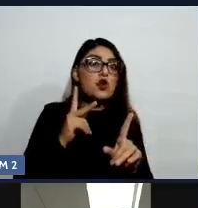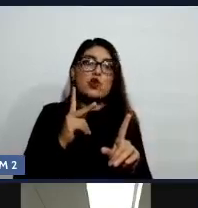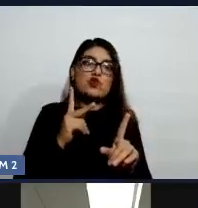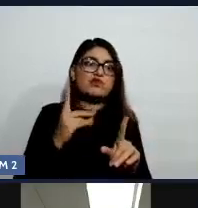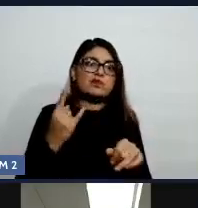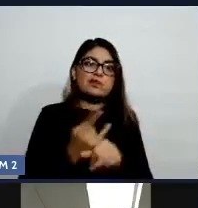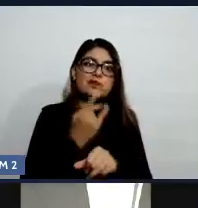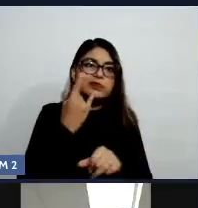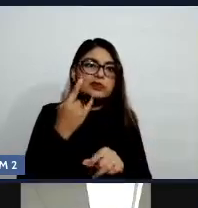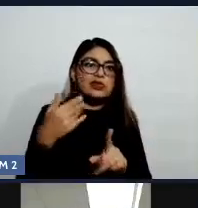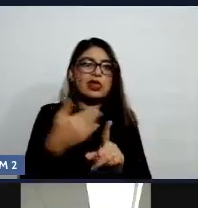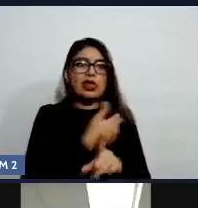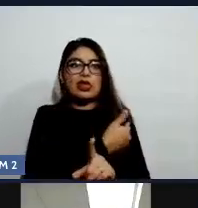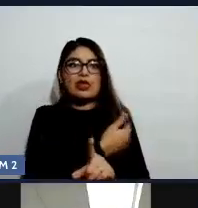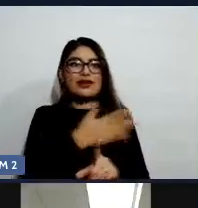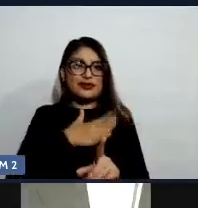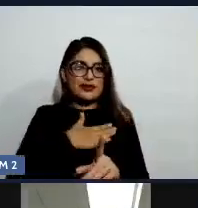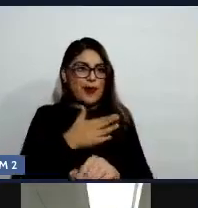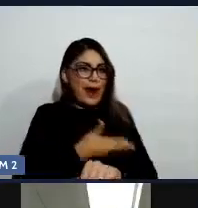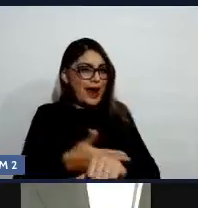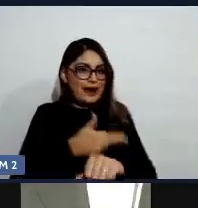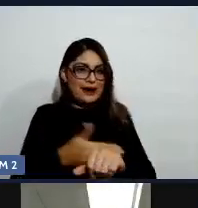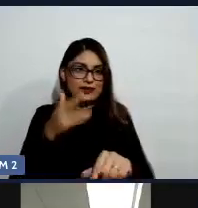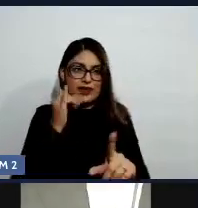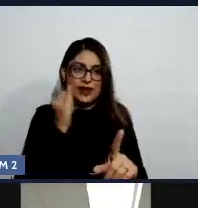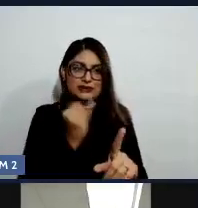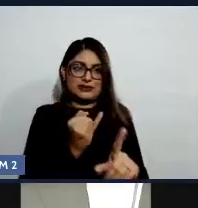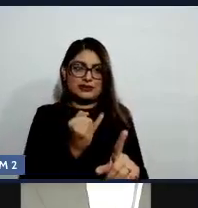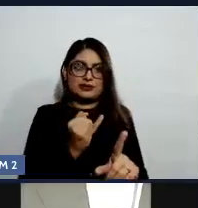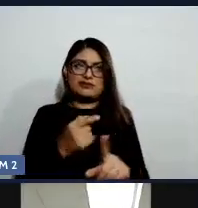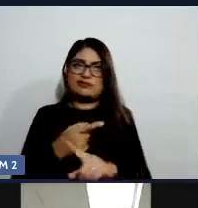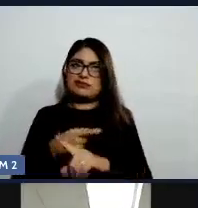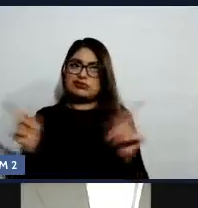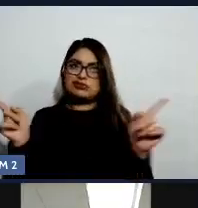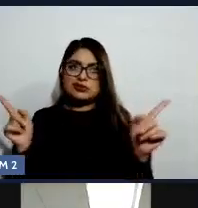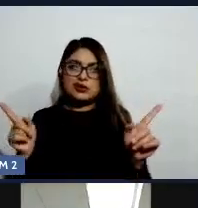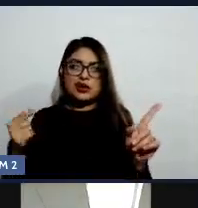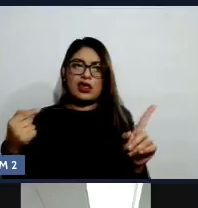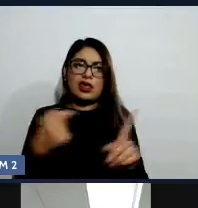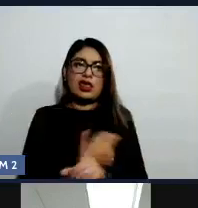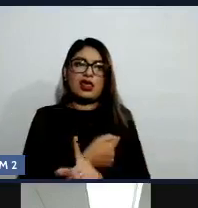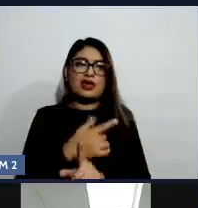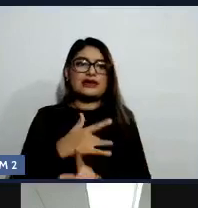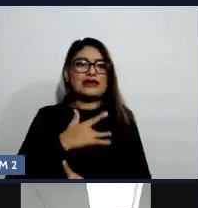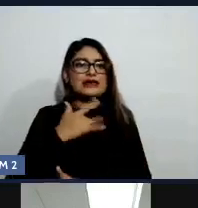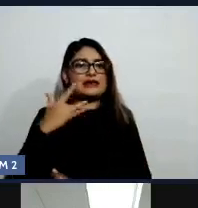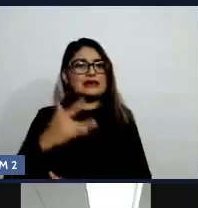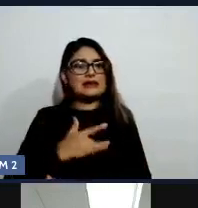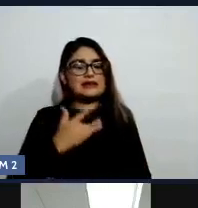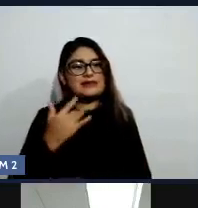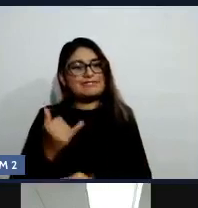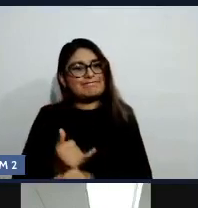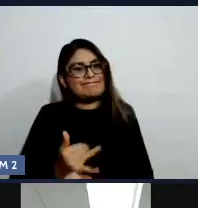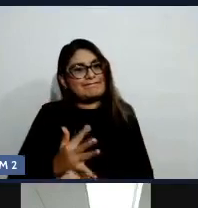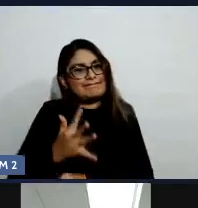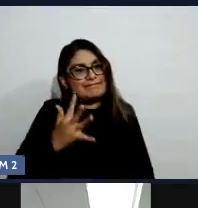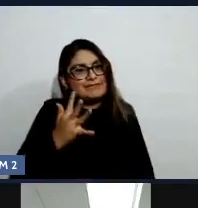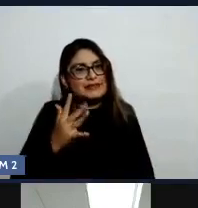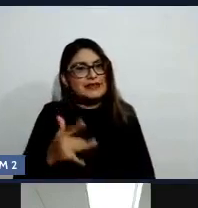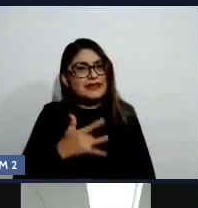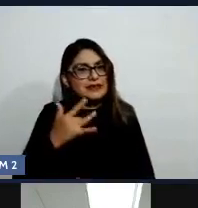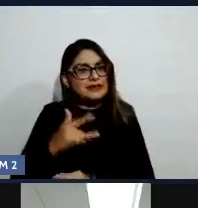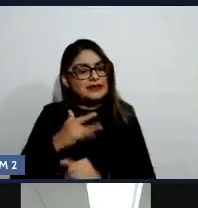o como lo planee, se siente ahí una sensación bastante incómoda. Esa sensación es